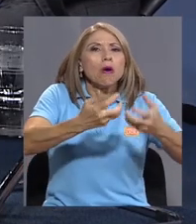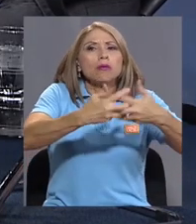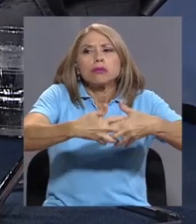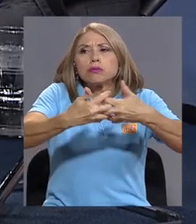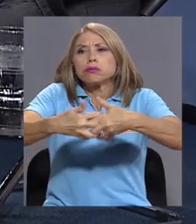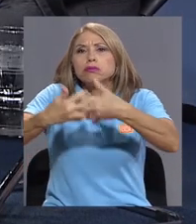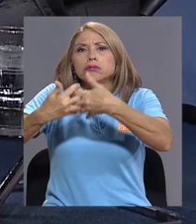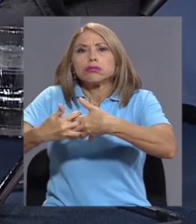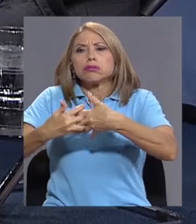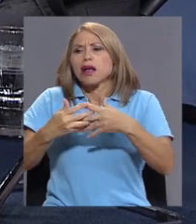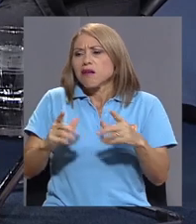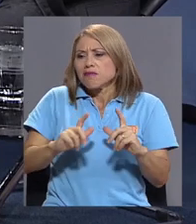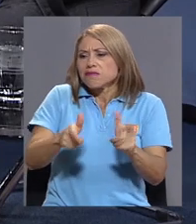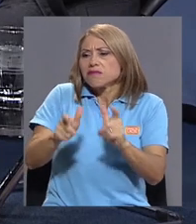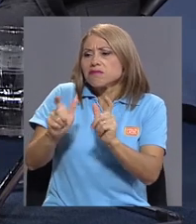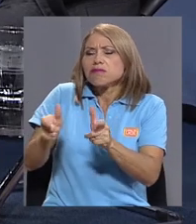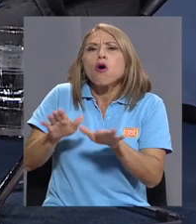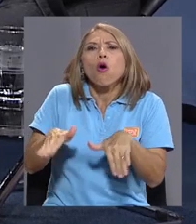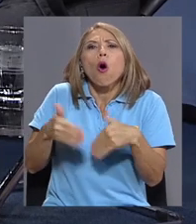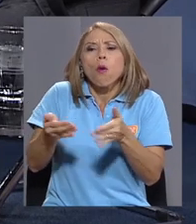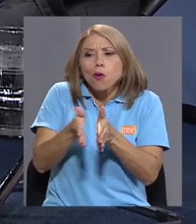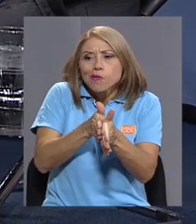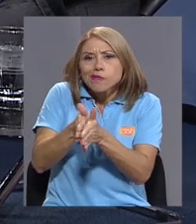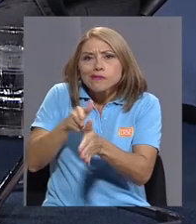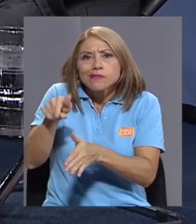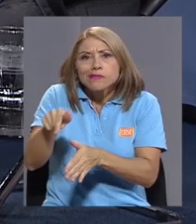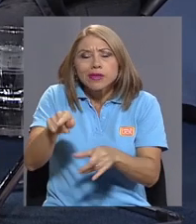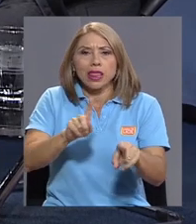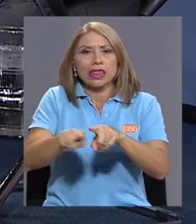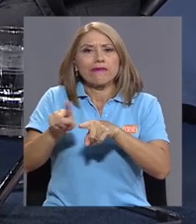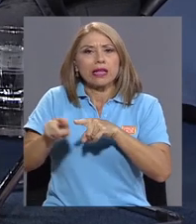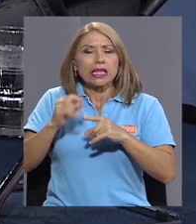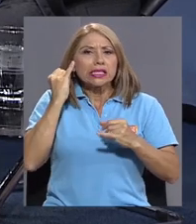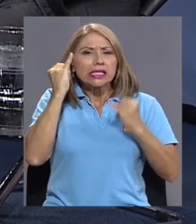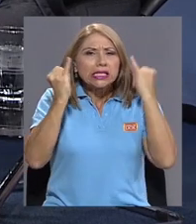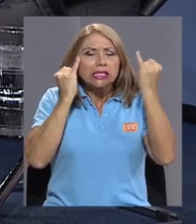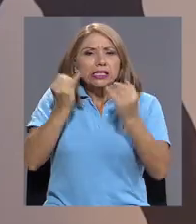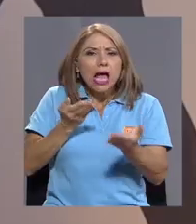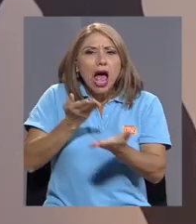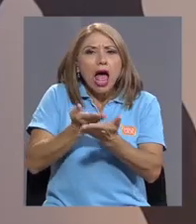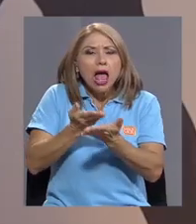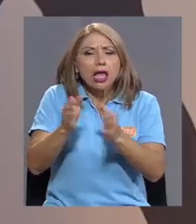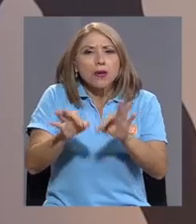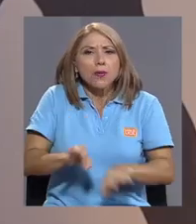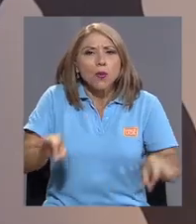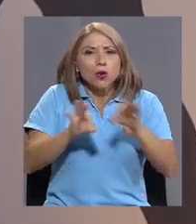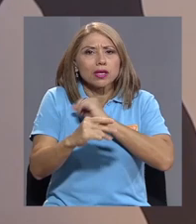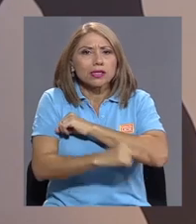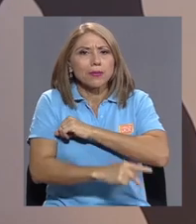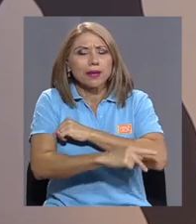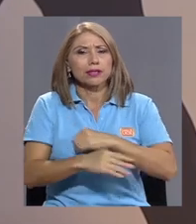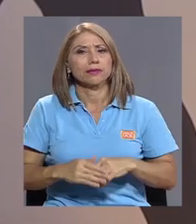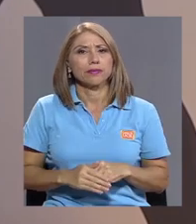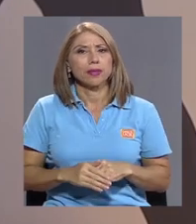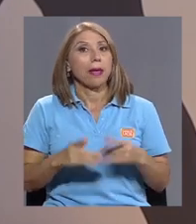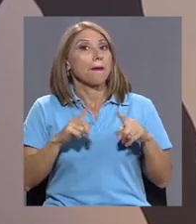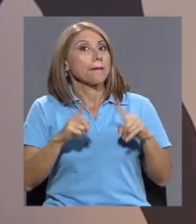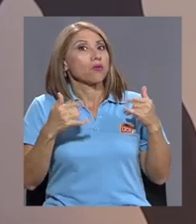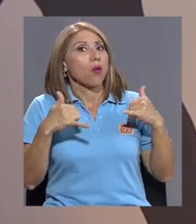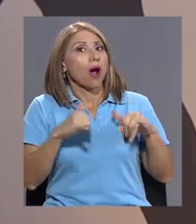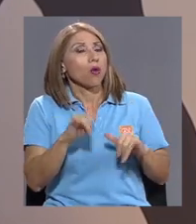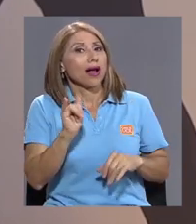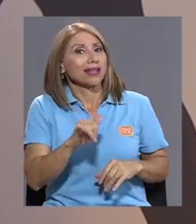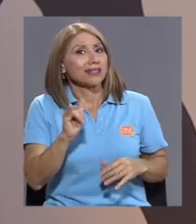el manejo de los residuos sólidos y otra serie de iniciativas que son importantes en el país. Aún así, parece como muy vago, no hay,